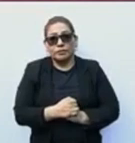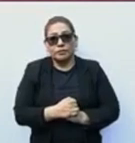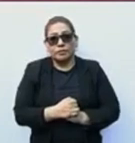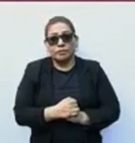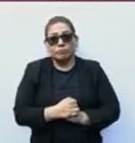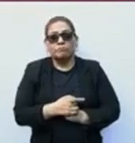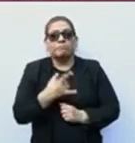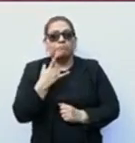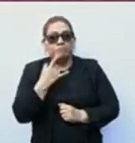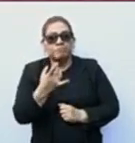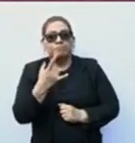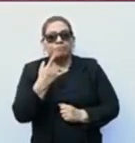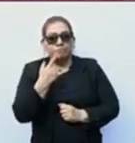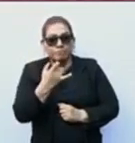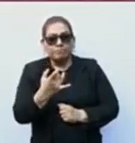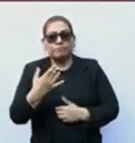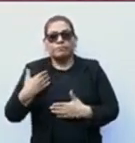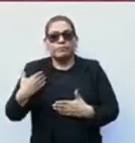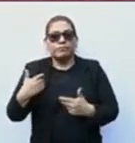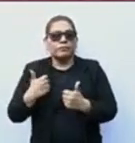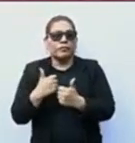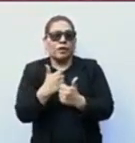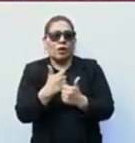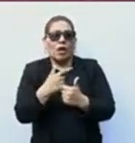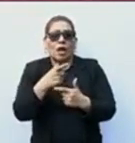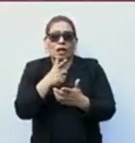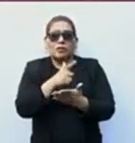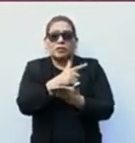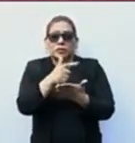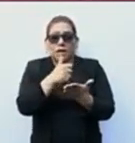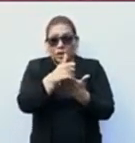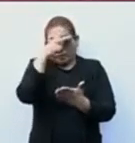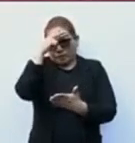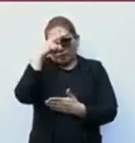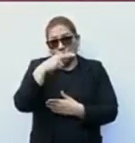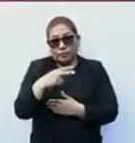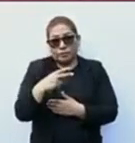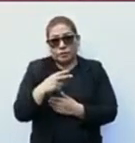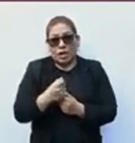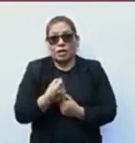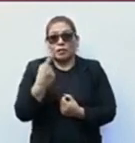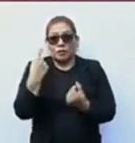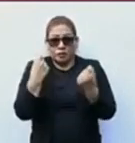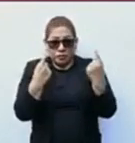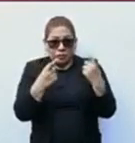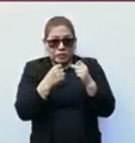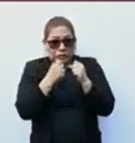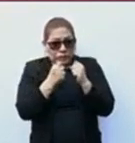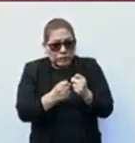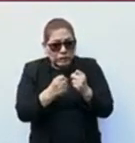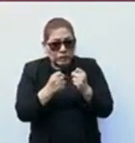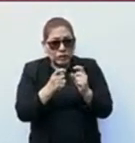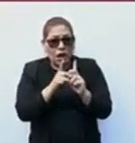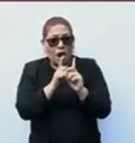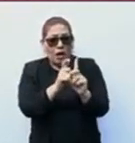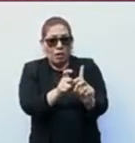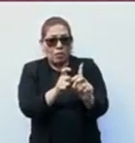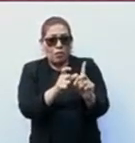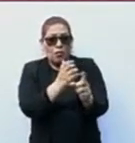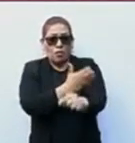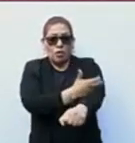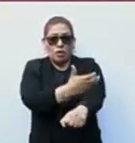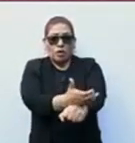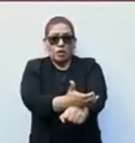esfuerzo, insisto, y la lucha de los capitalinos. Seguramente muchos de ustedes acompañaron al señor presidente